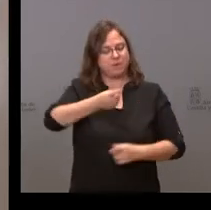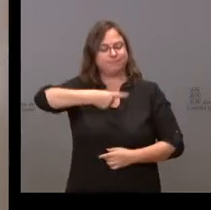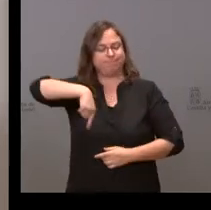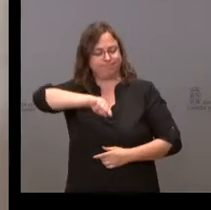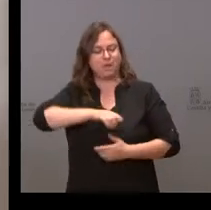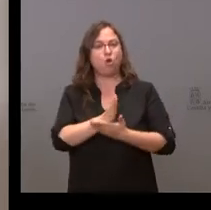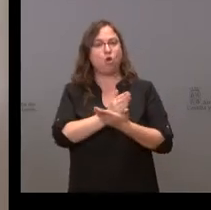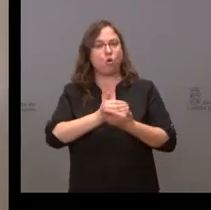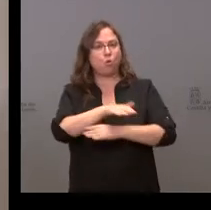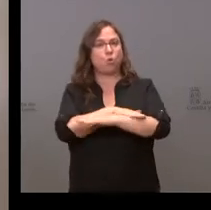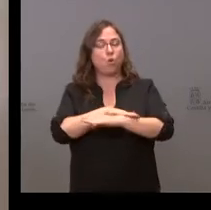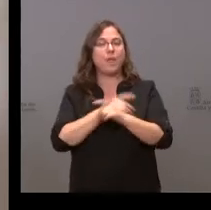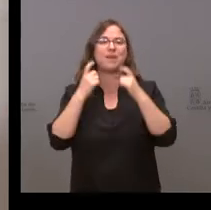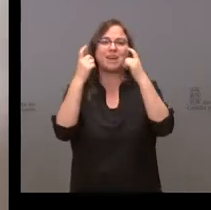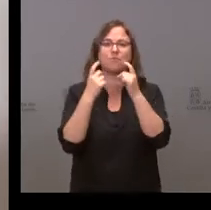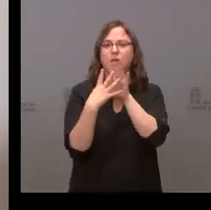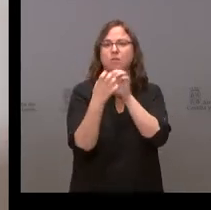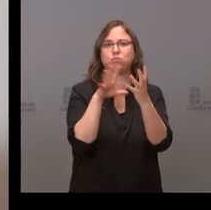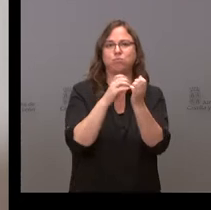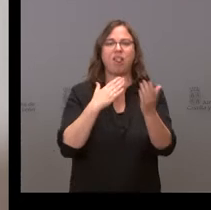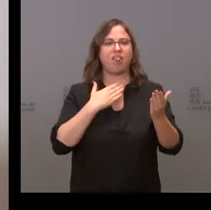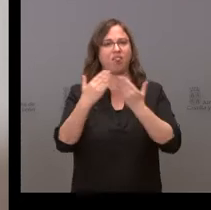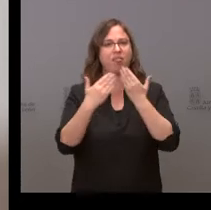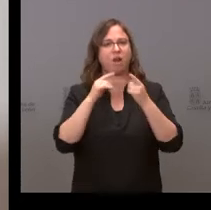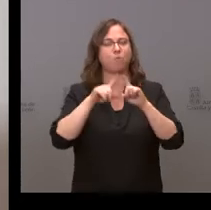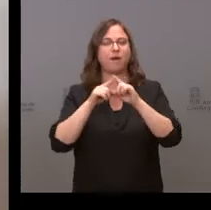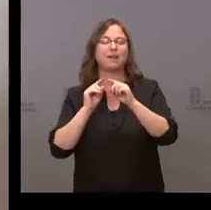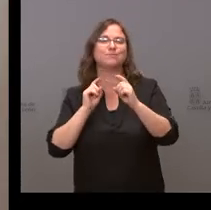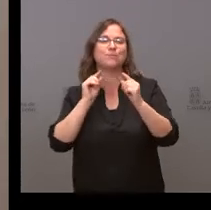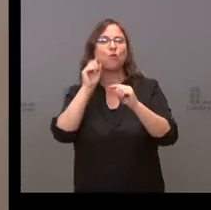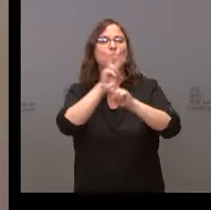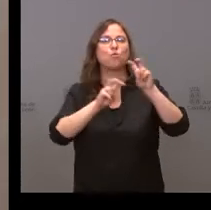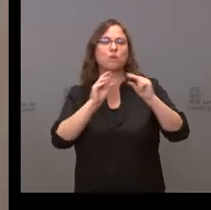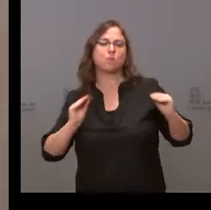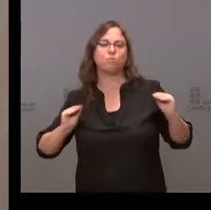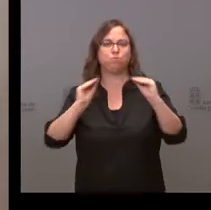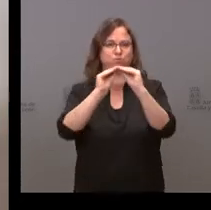un esfuerzo de entendimiento y de diálogo para llegar a un punto de unión y de equilibrio.